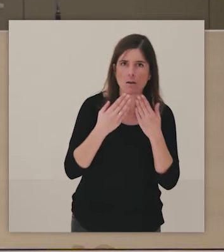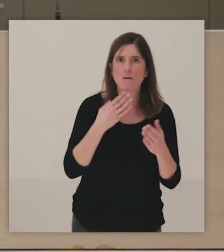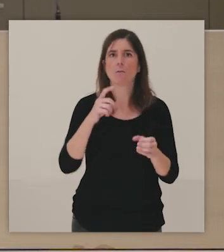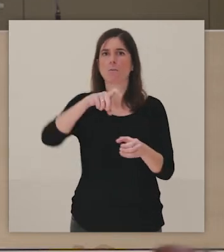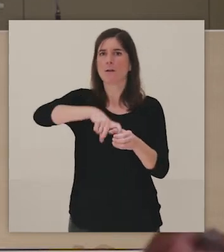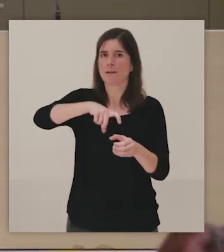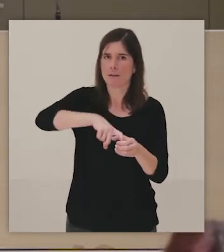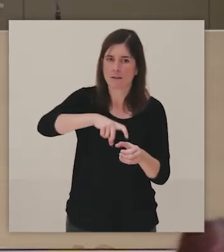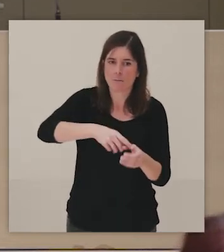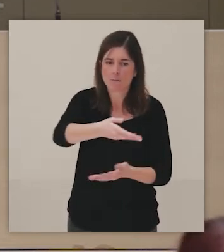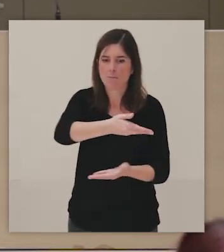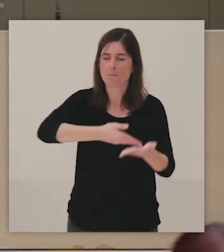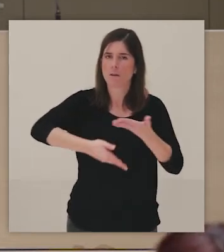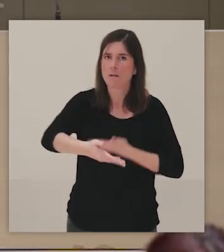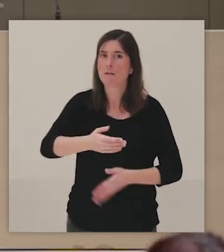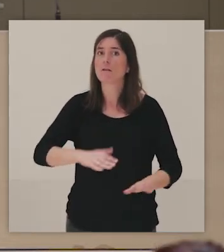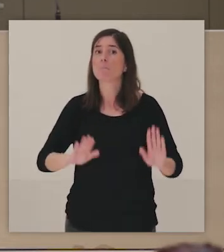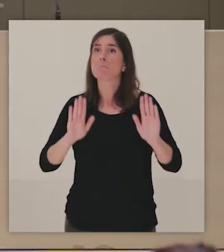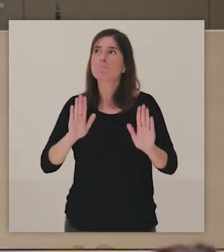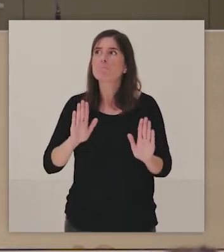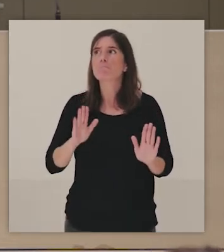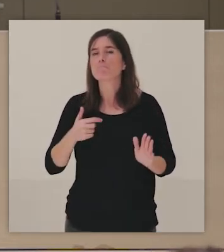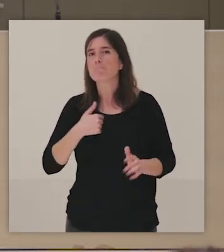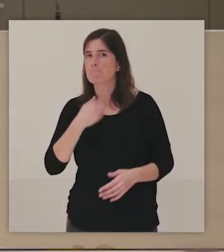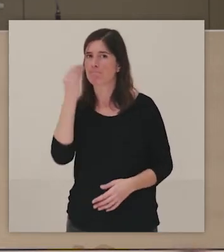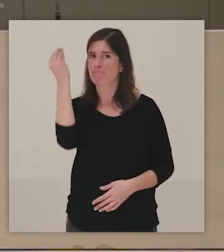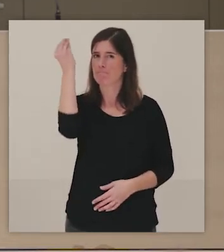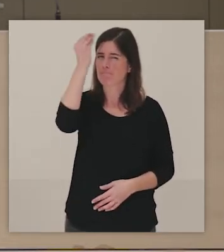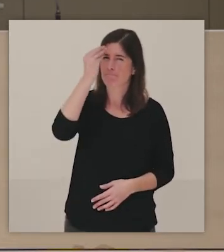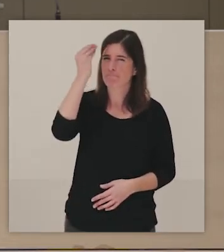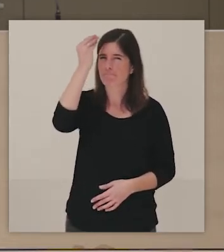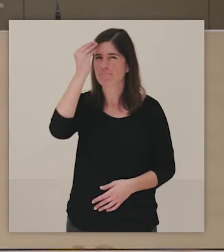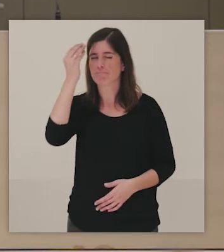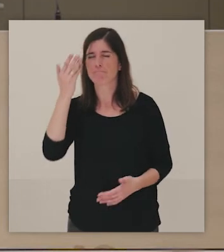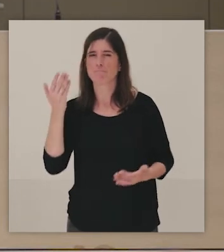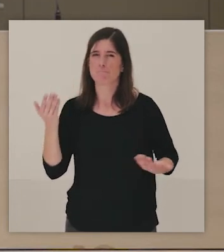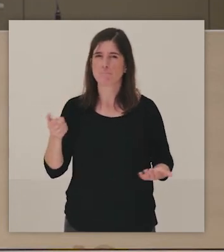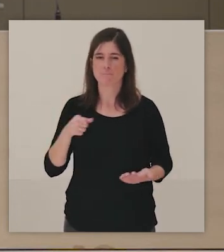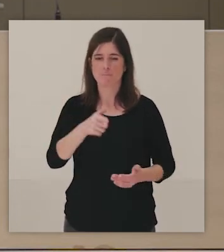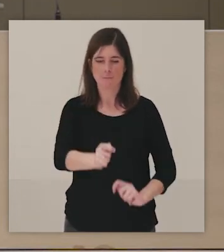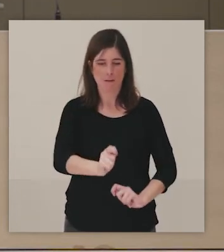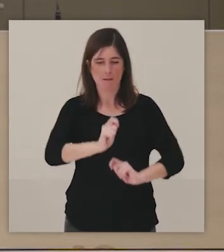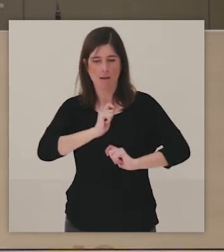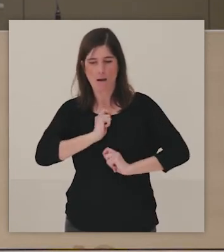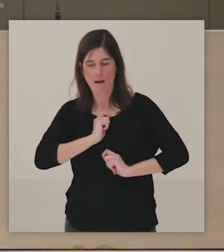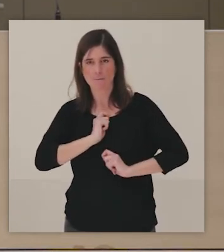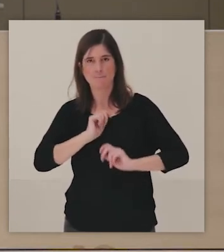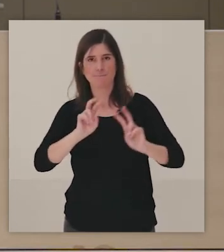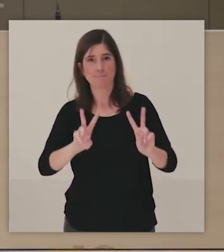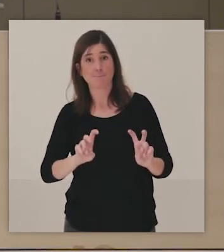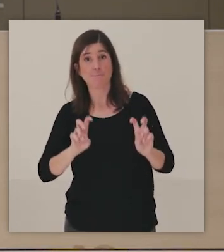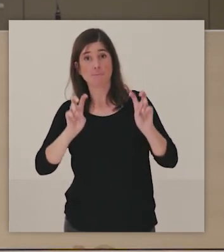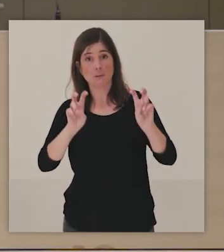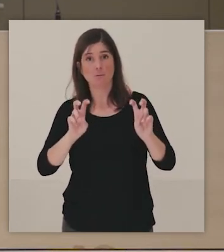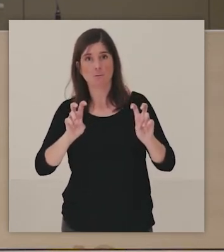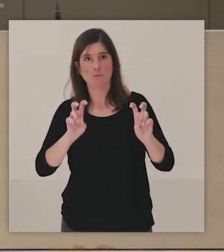la participación, pero, bueno, yo creo que nos está ayudando también a